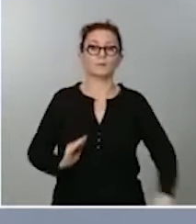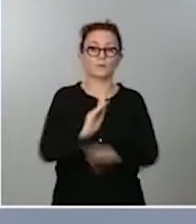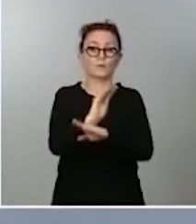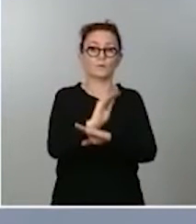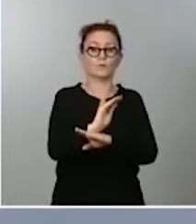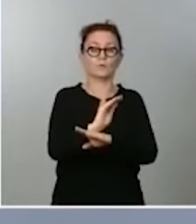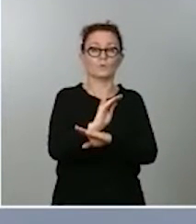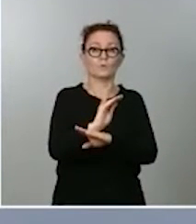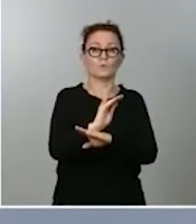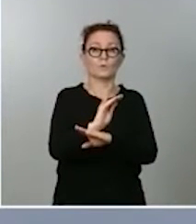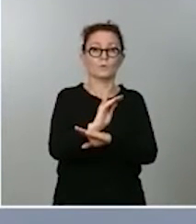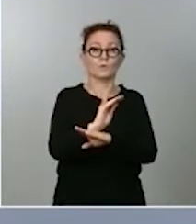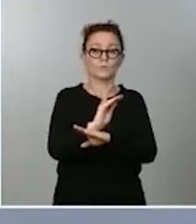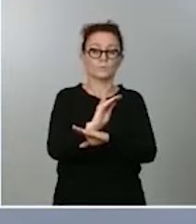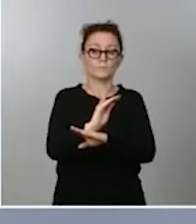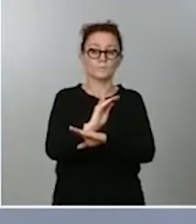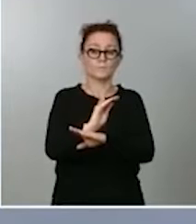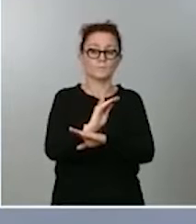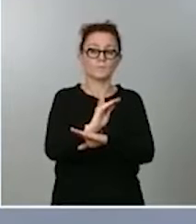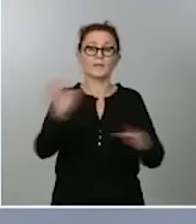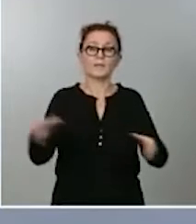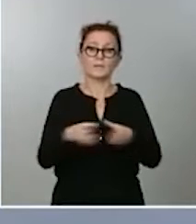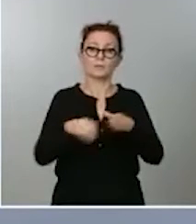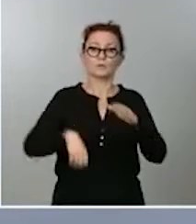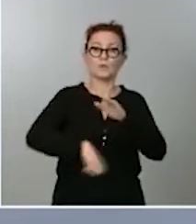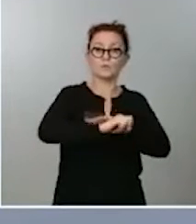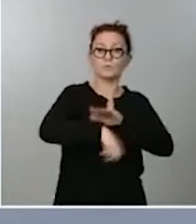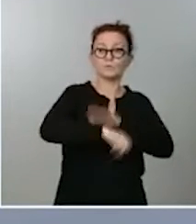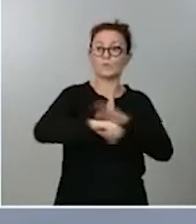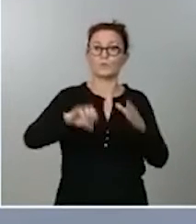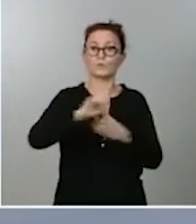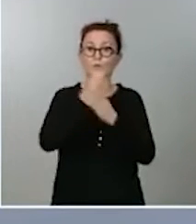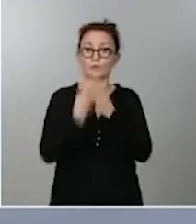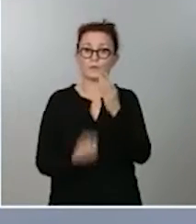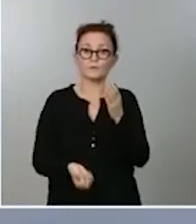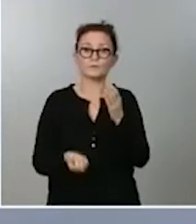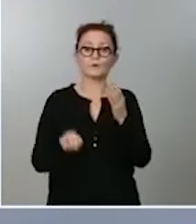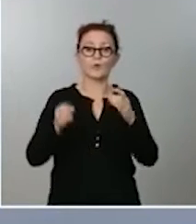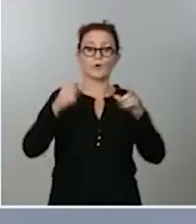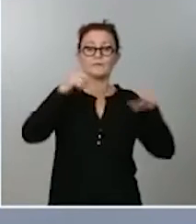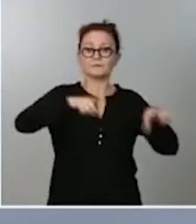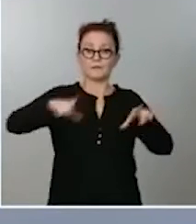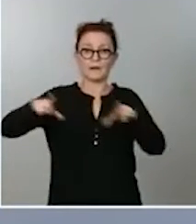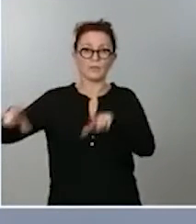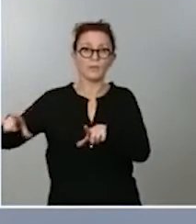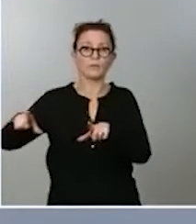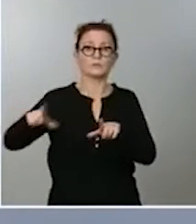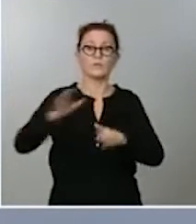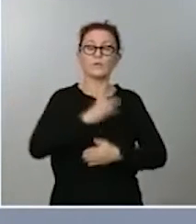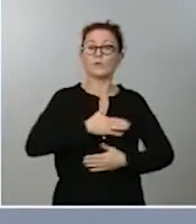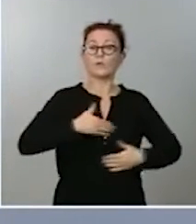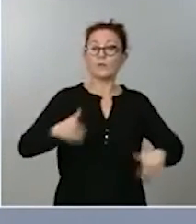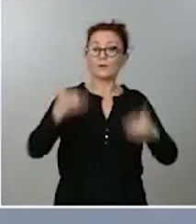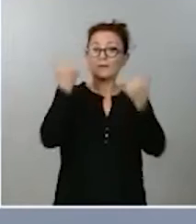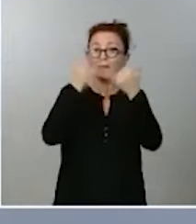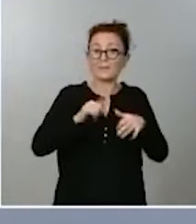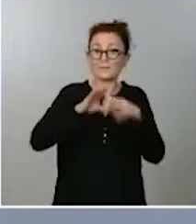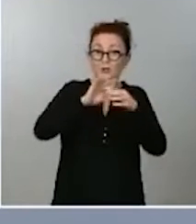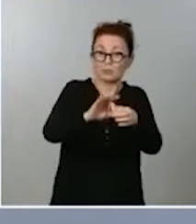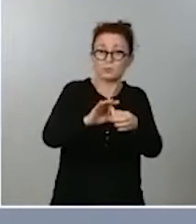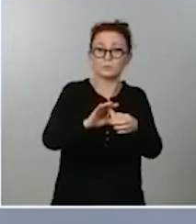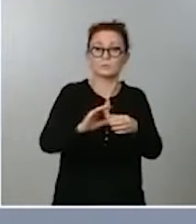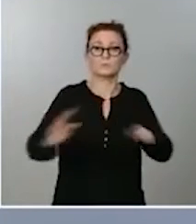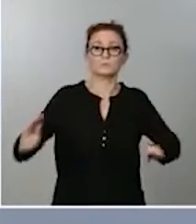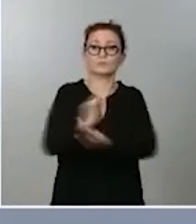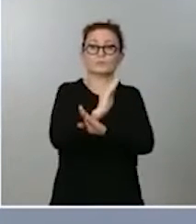deportivas, de los equipos de fútbol, de los equipos de balonceto, de las instalaciones y de cualquier evento de esta naturaleza por parte de los